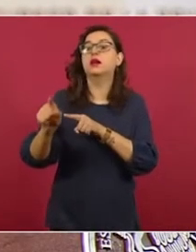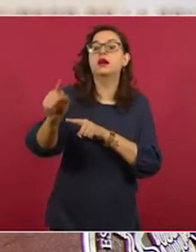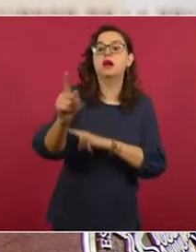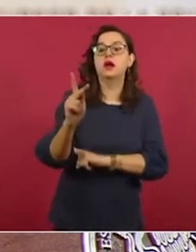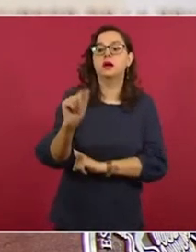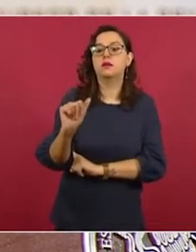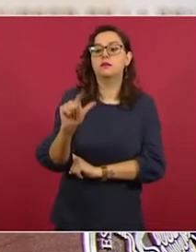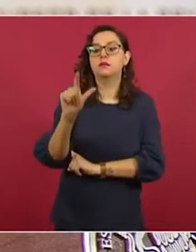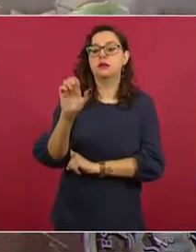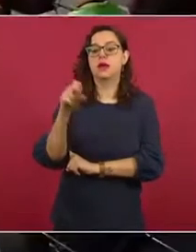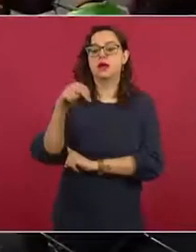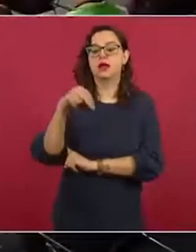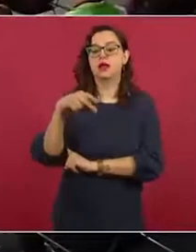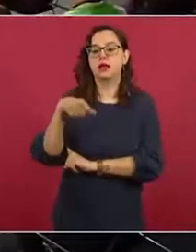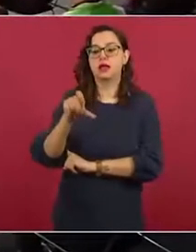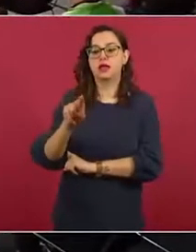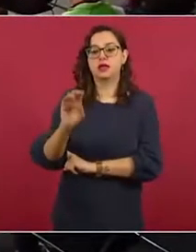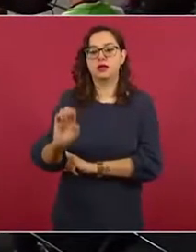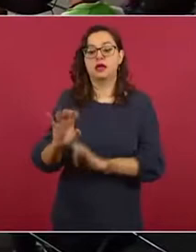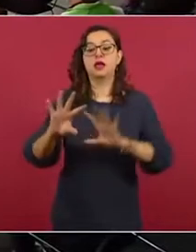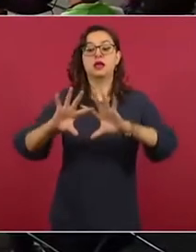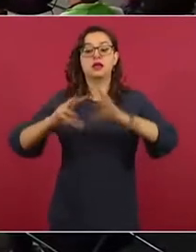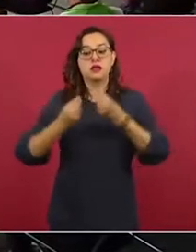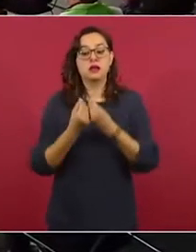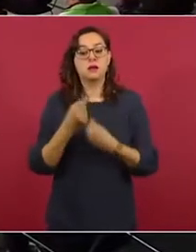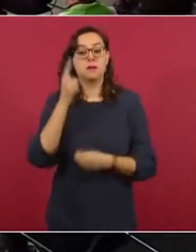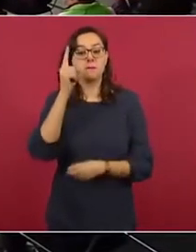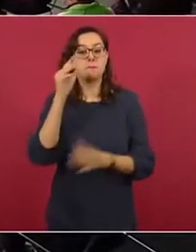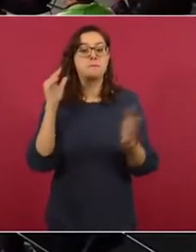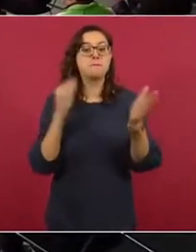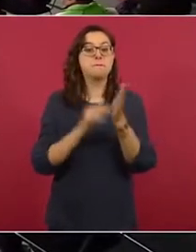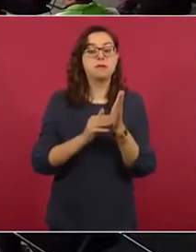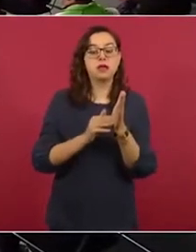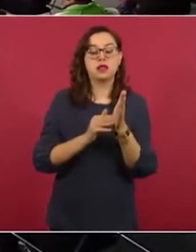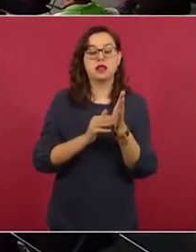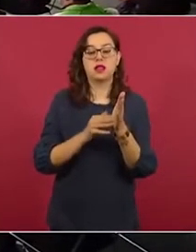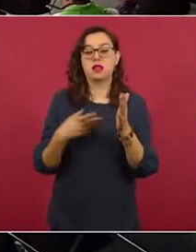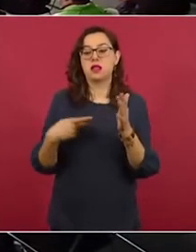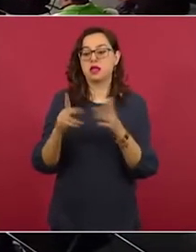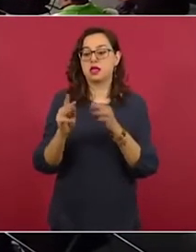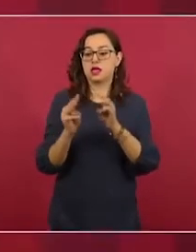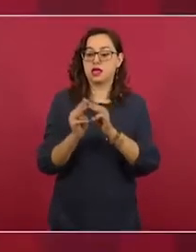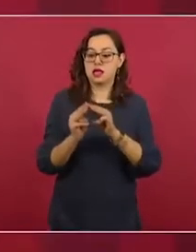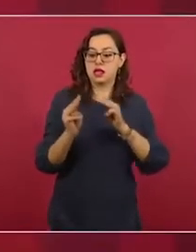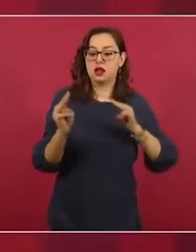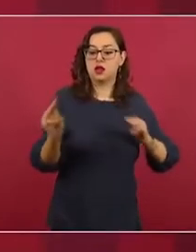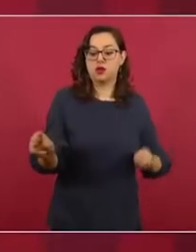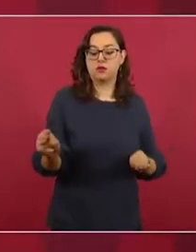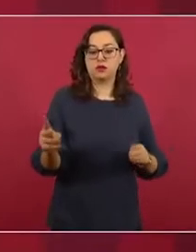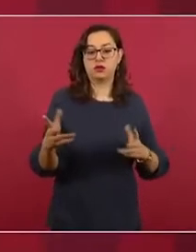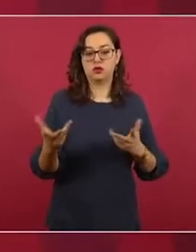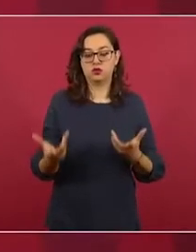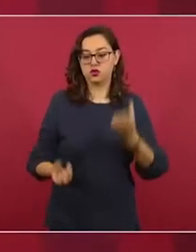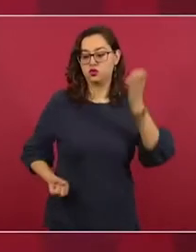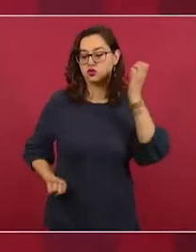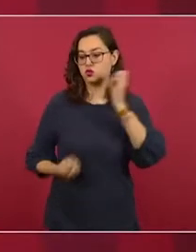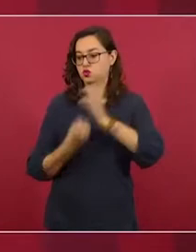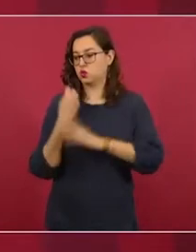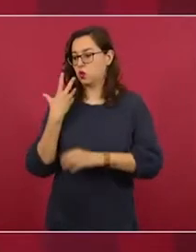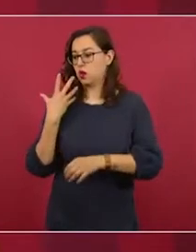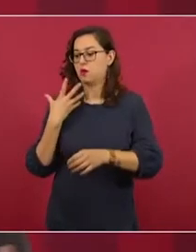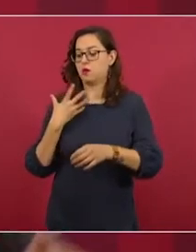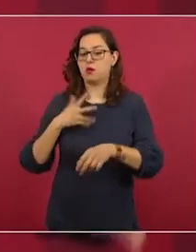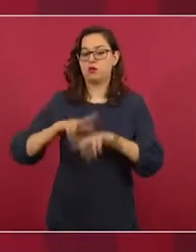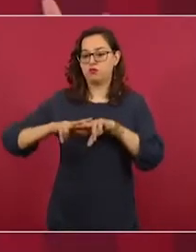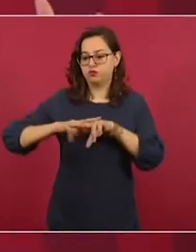En total son mil kilómetros de modernización de vías férreas en el Istmo